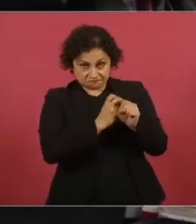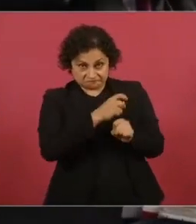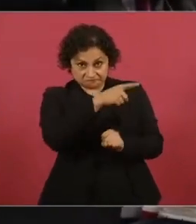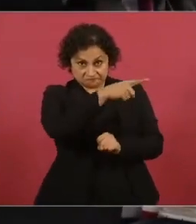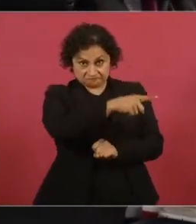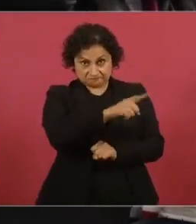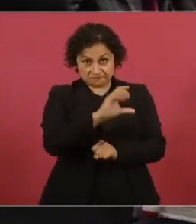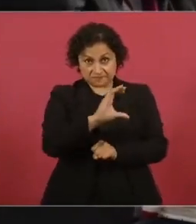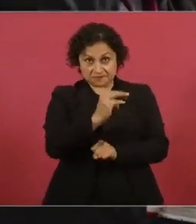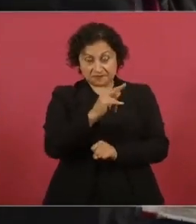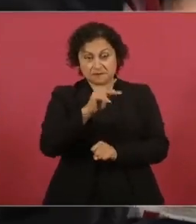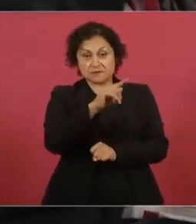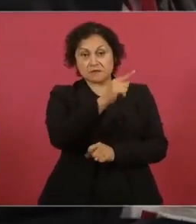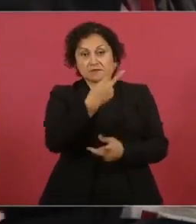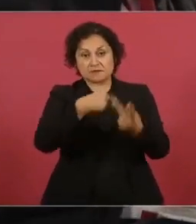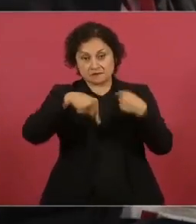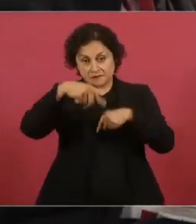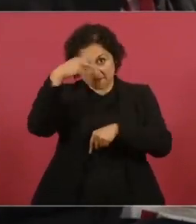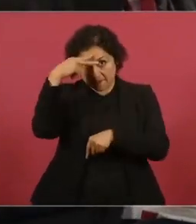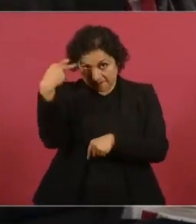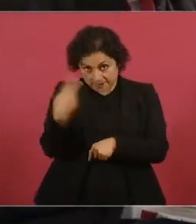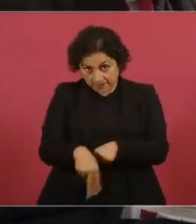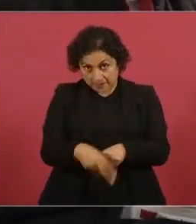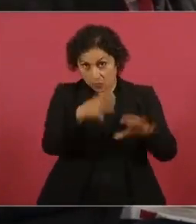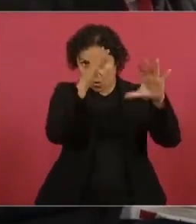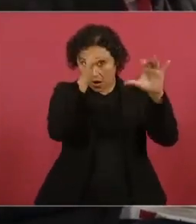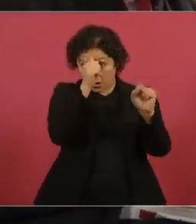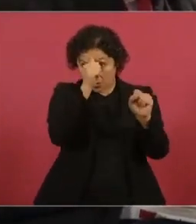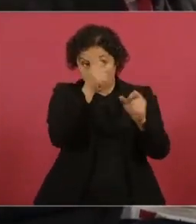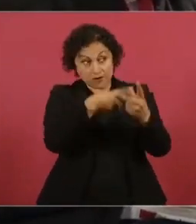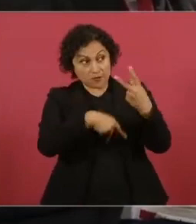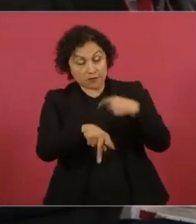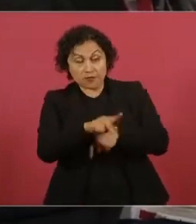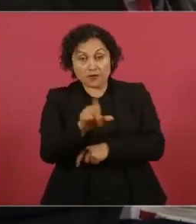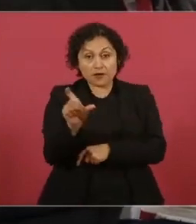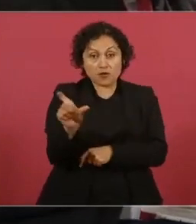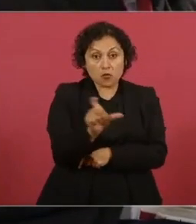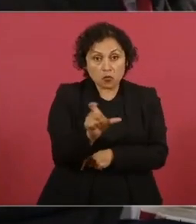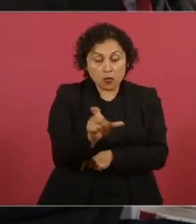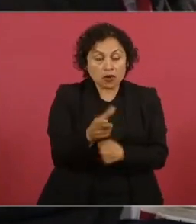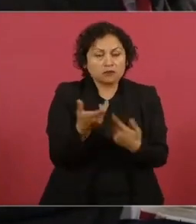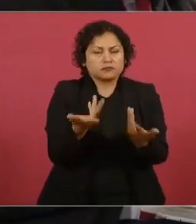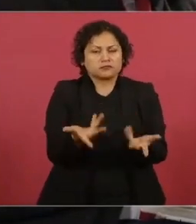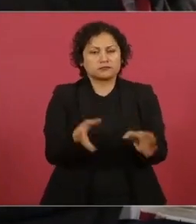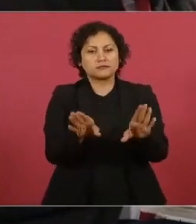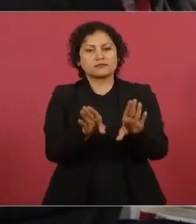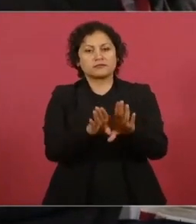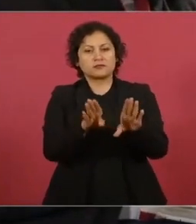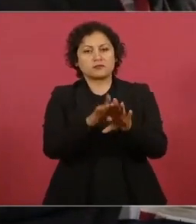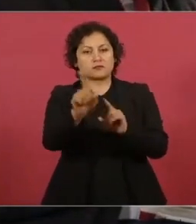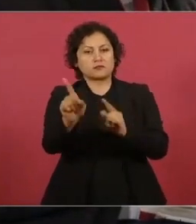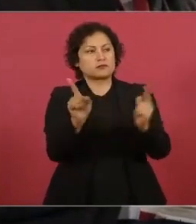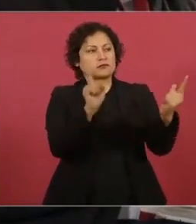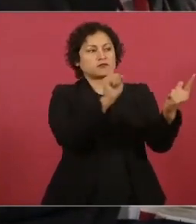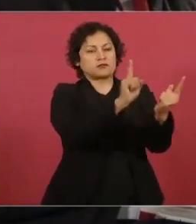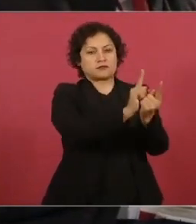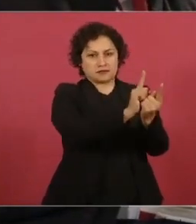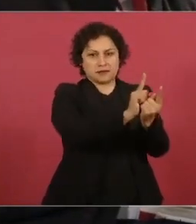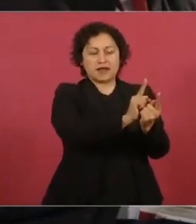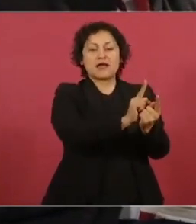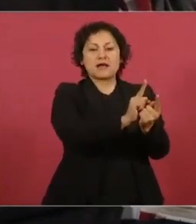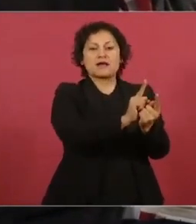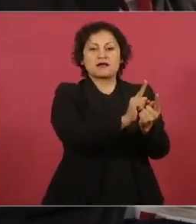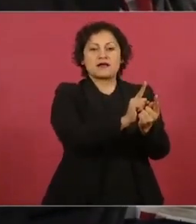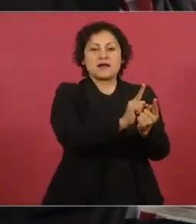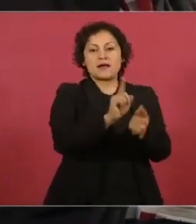alguna fecha establecida y cuál fue la práctica que sostuvo con el Primer Ministro Justin Trudeau y con Joe Biden.